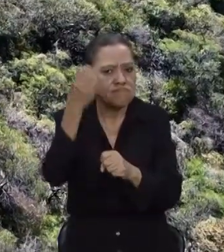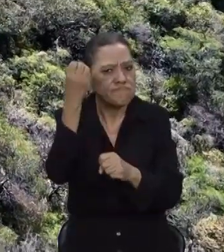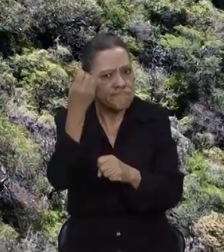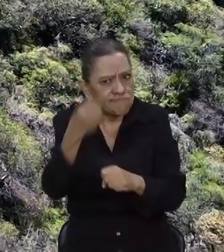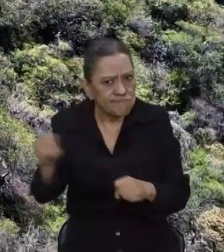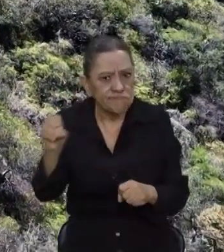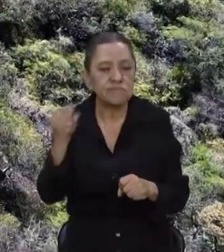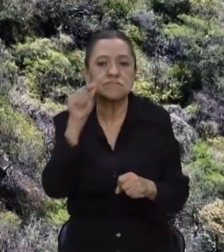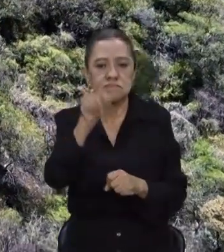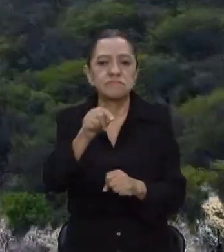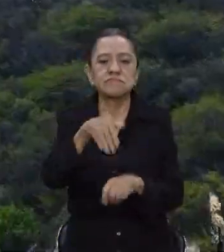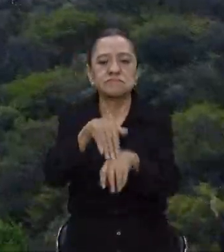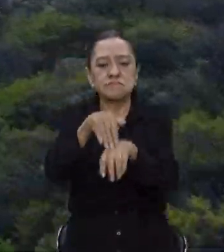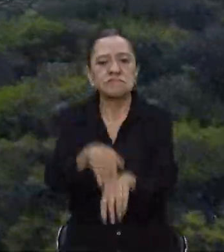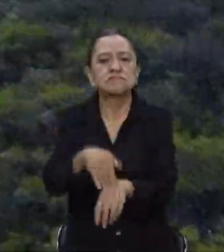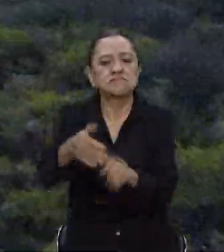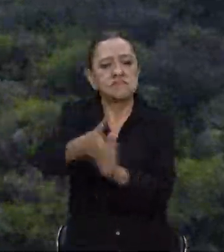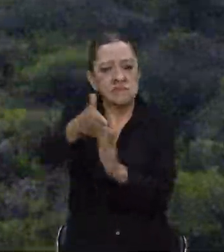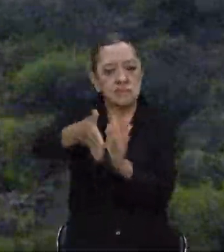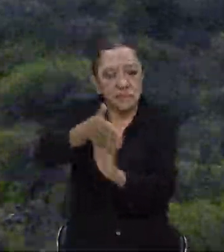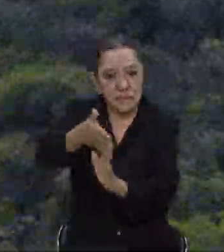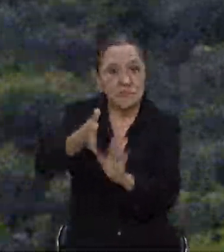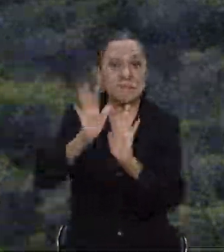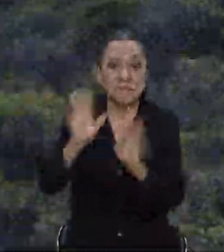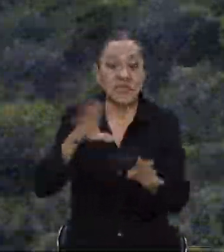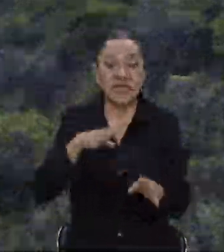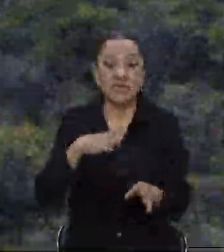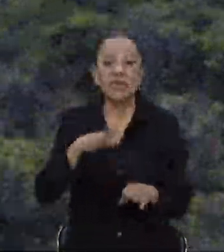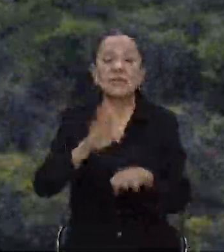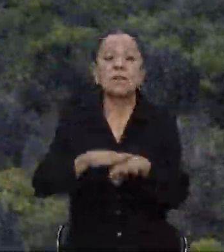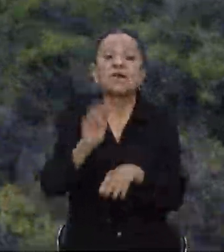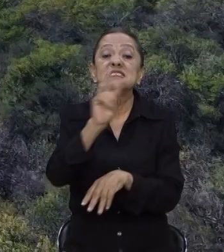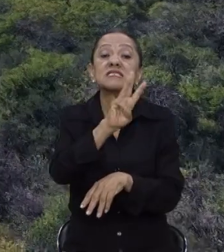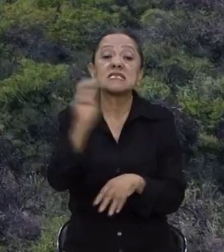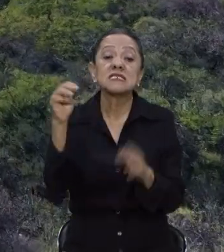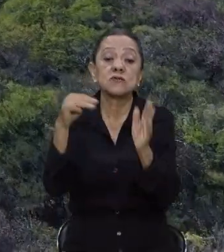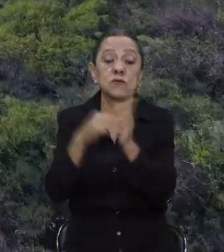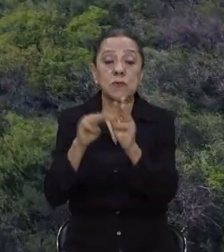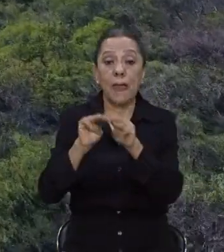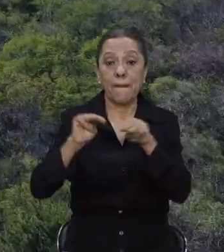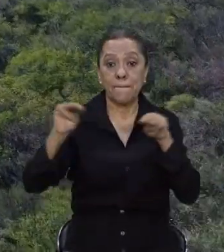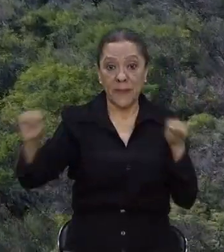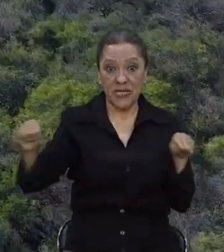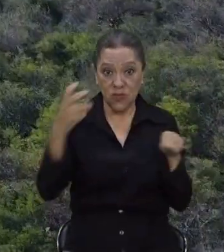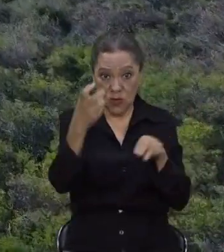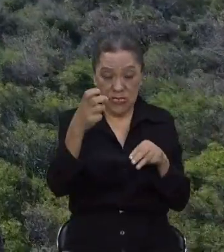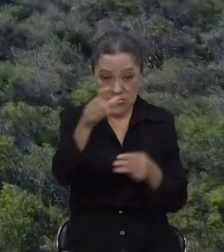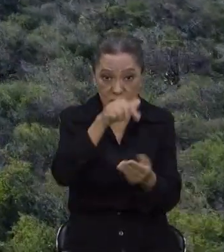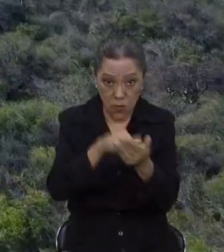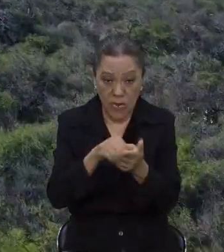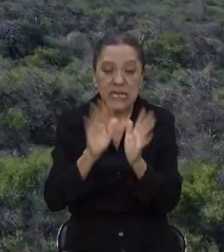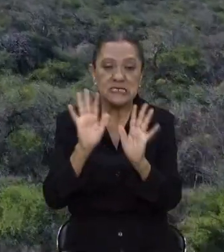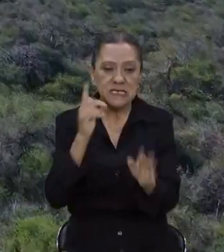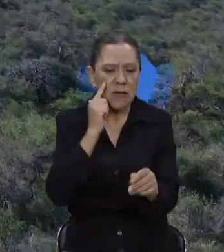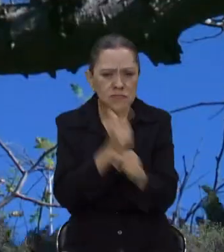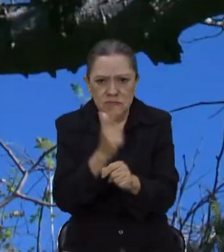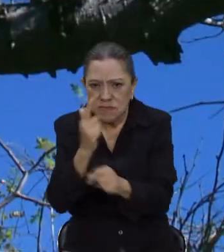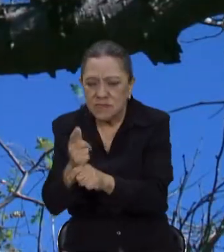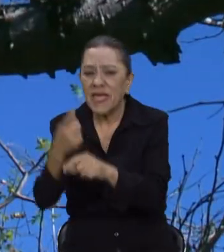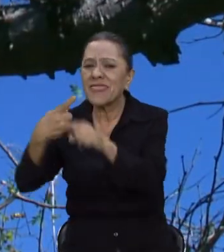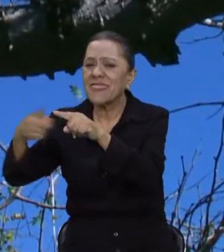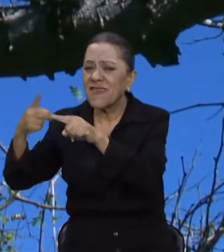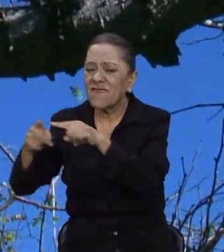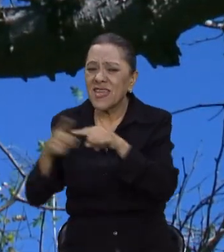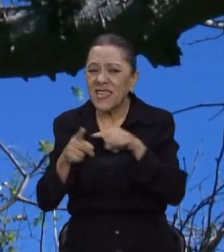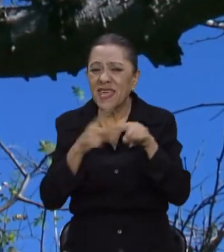centro ceremonial. Al poseer una extensión territorial mayor a las 300 hectáreas, en este parque estatal podemos encontrar una